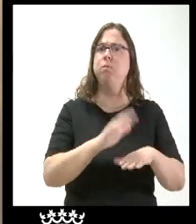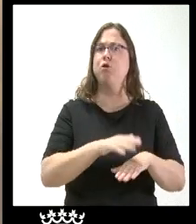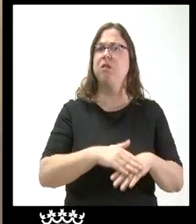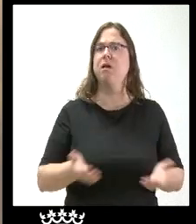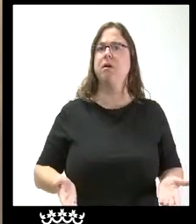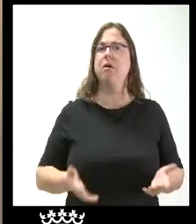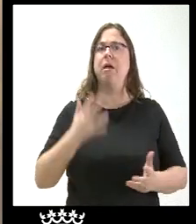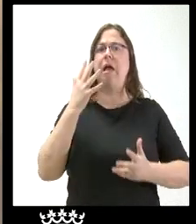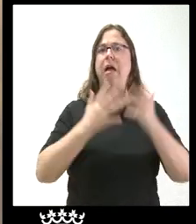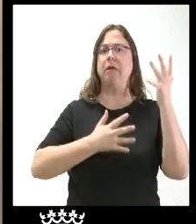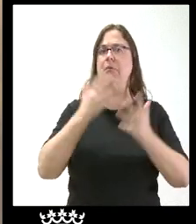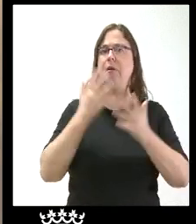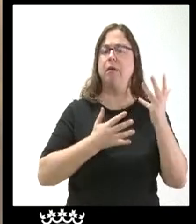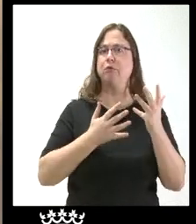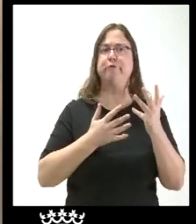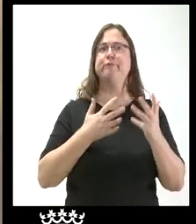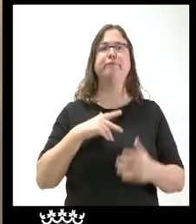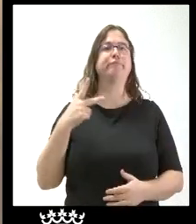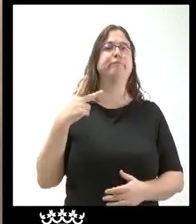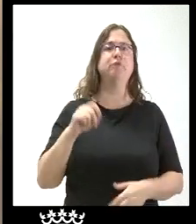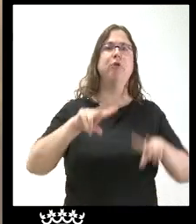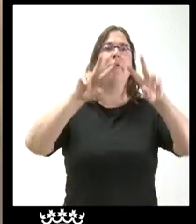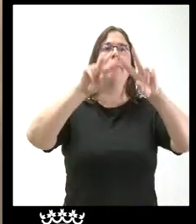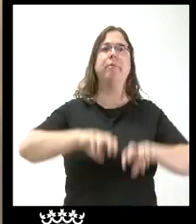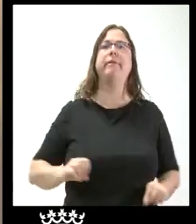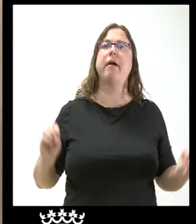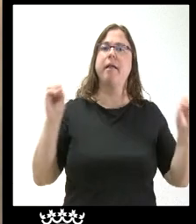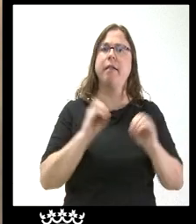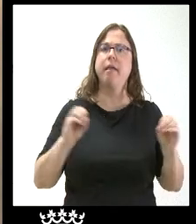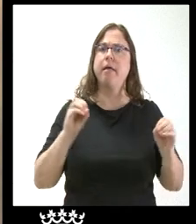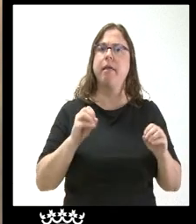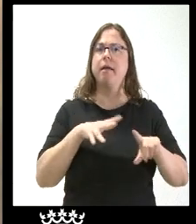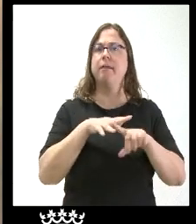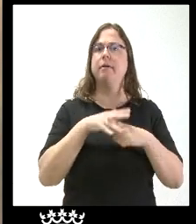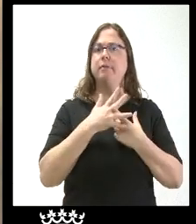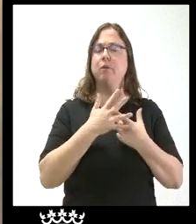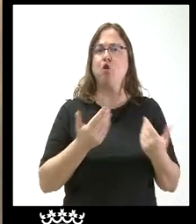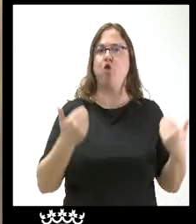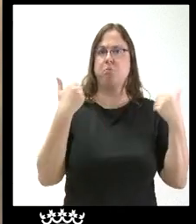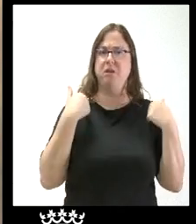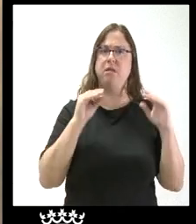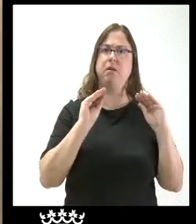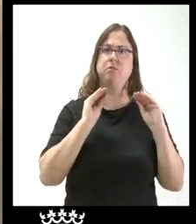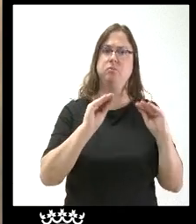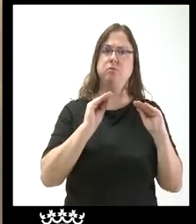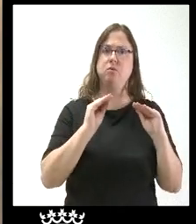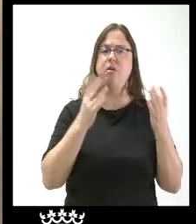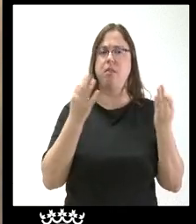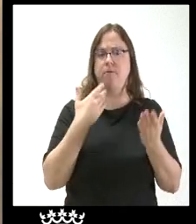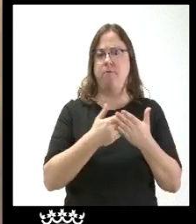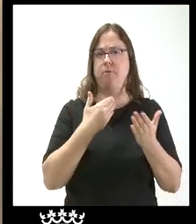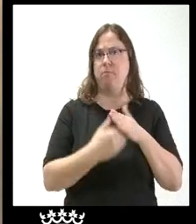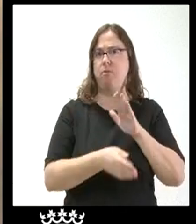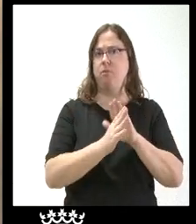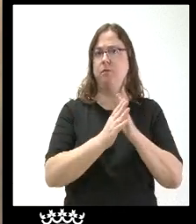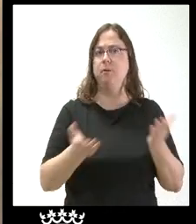Administración se niega o al menos no investiga un hecho que es de su competencia y que debería garantizar que se haga